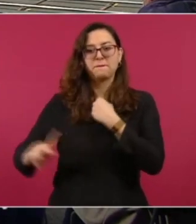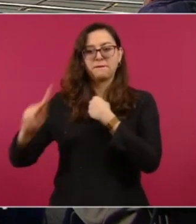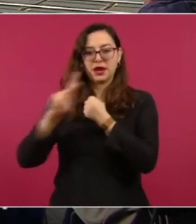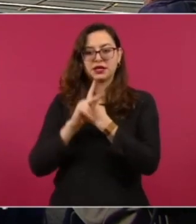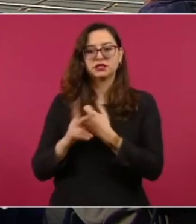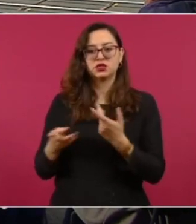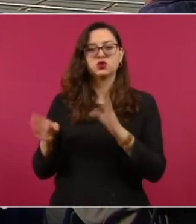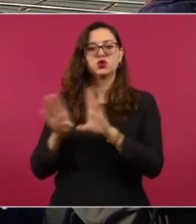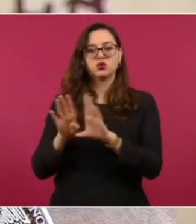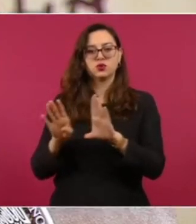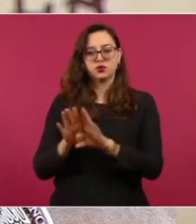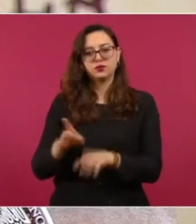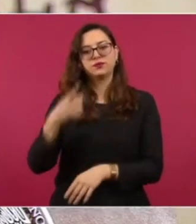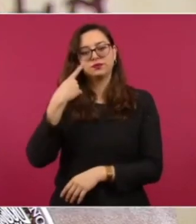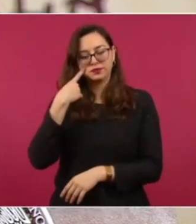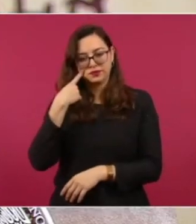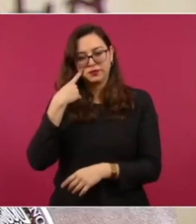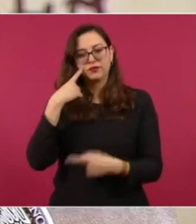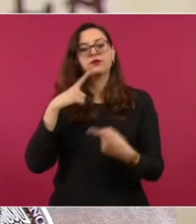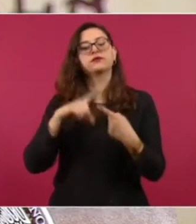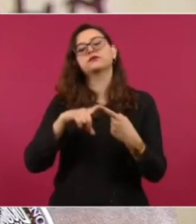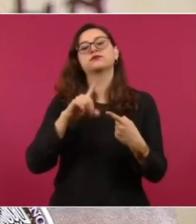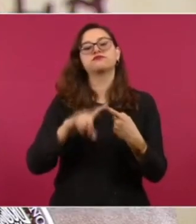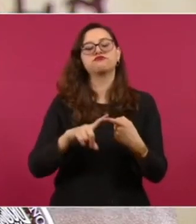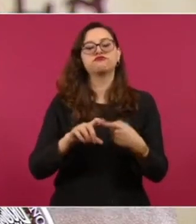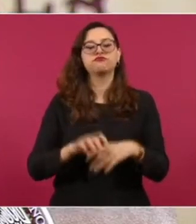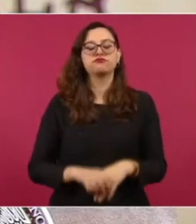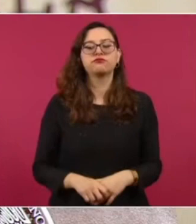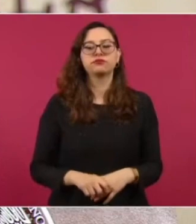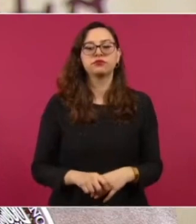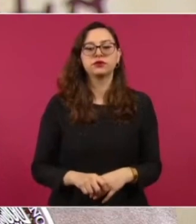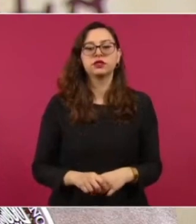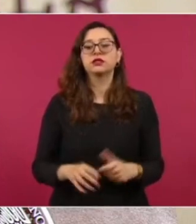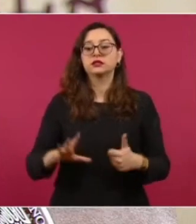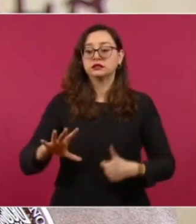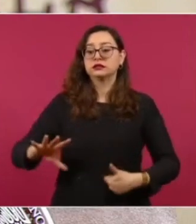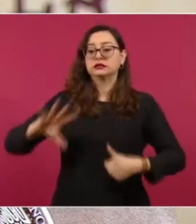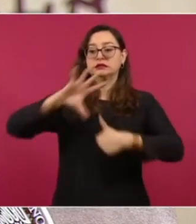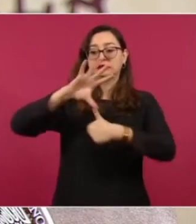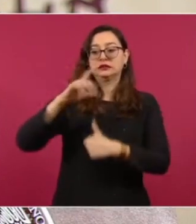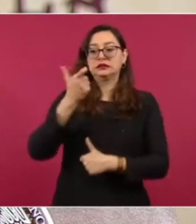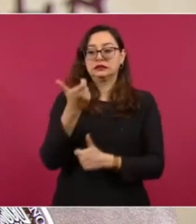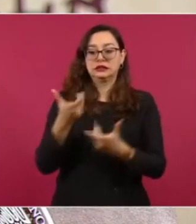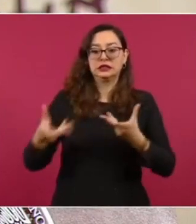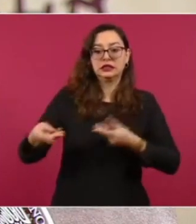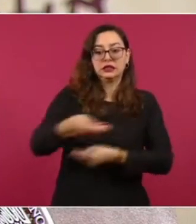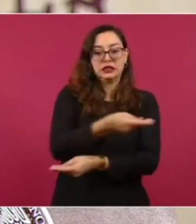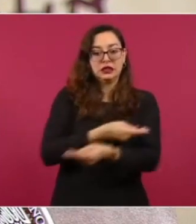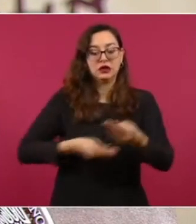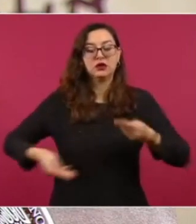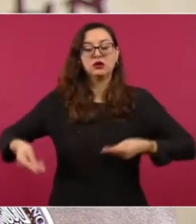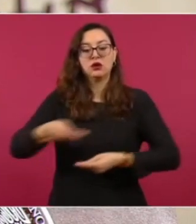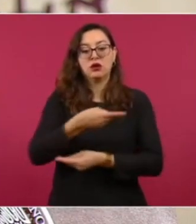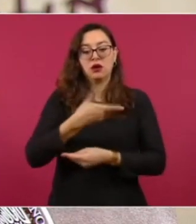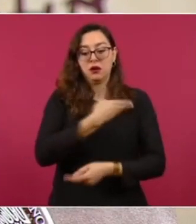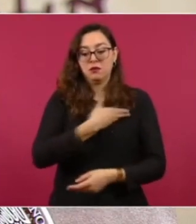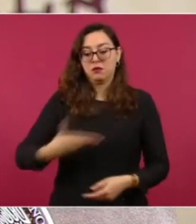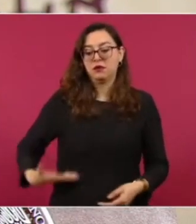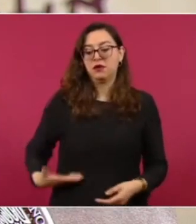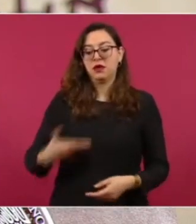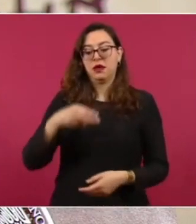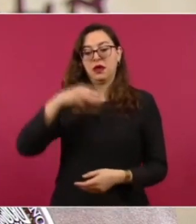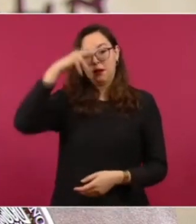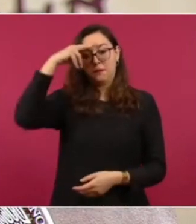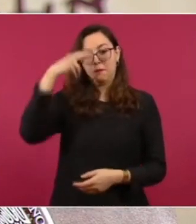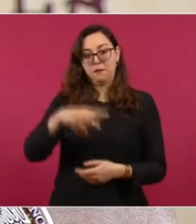esta cumbre primero sobre la integración y crecimiento económico de Norteamérica a propuesta del presidente de México se integró un grupo